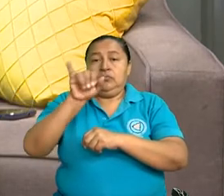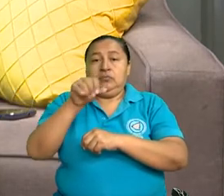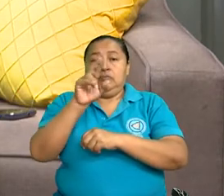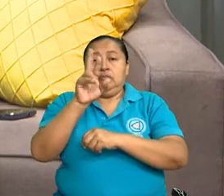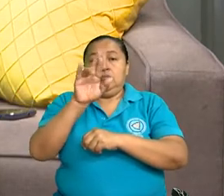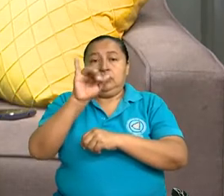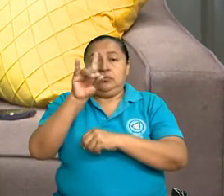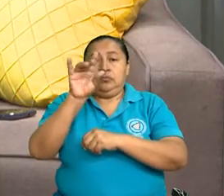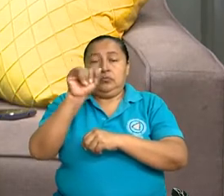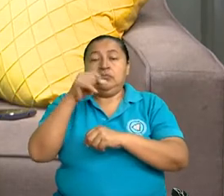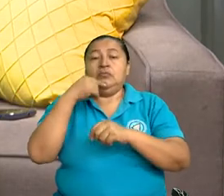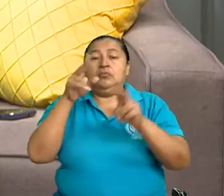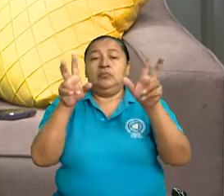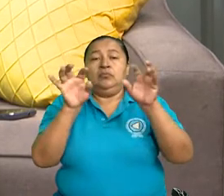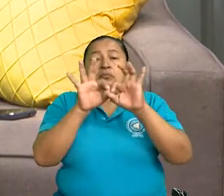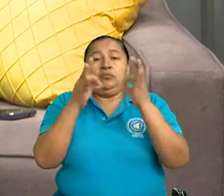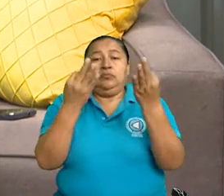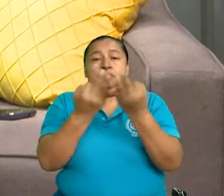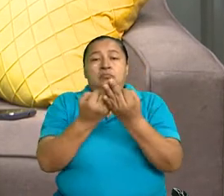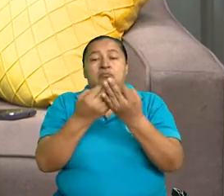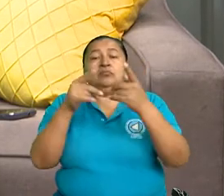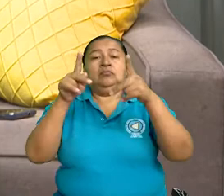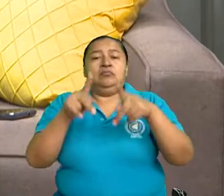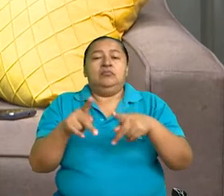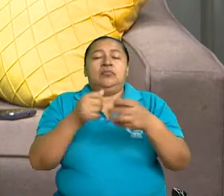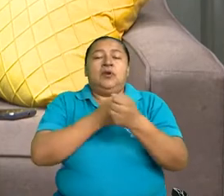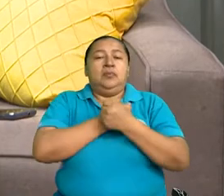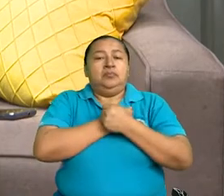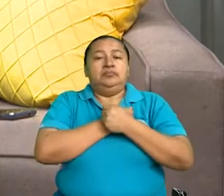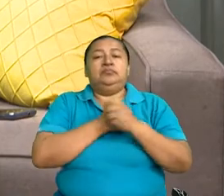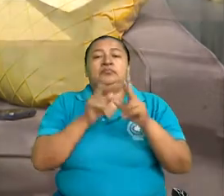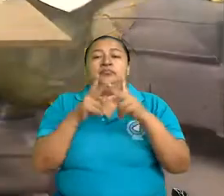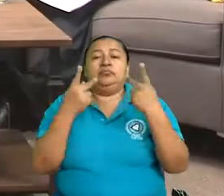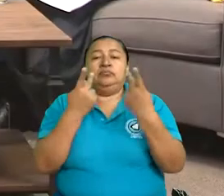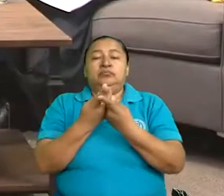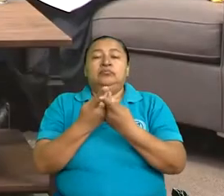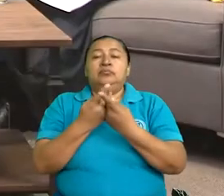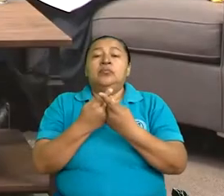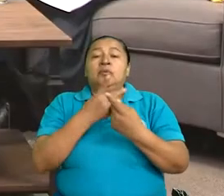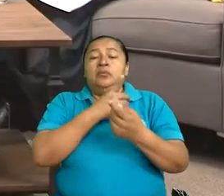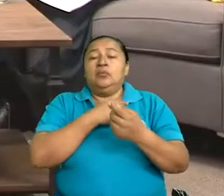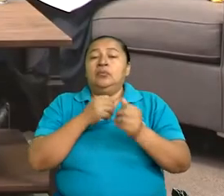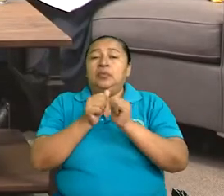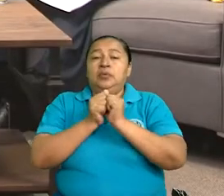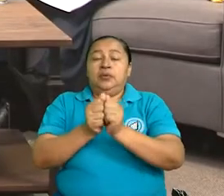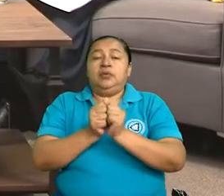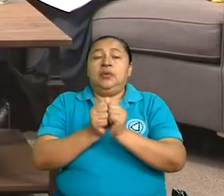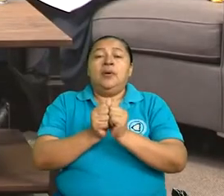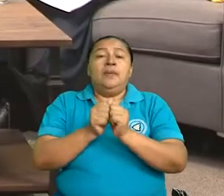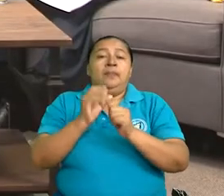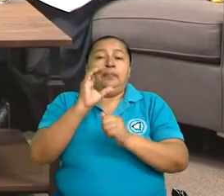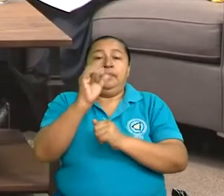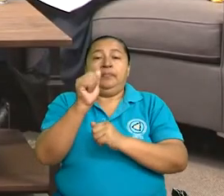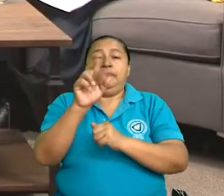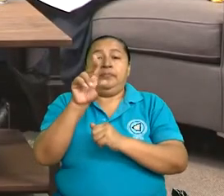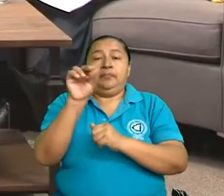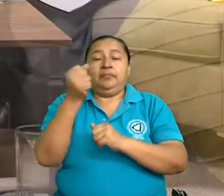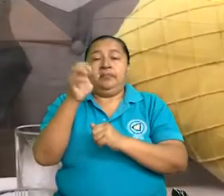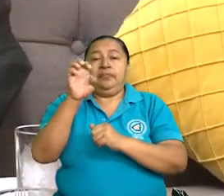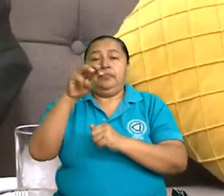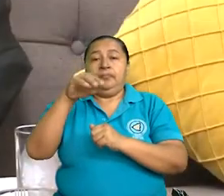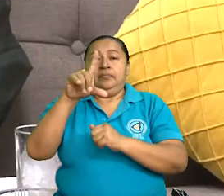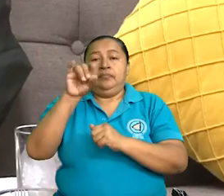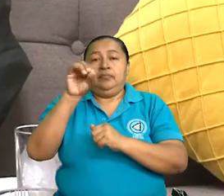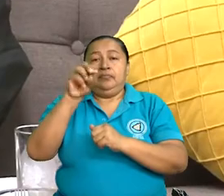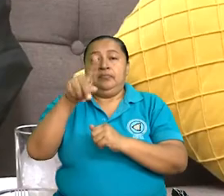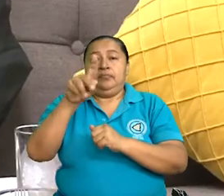importante también con alguien muy querido por nuestro pueblo, el compañero Carlos Emilio López, vicepresidente, precisamente de la Comisión